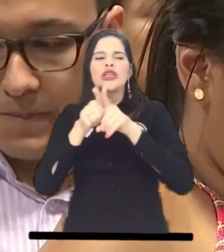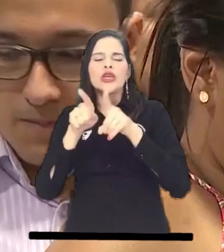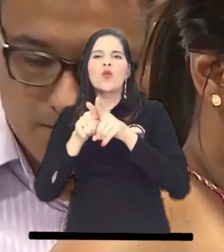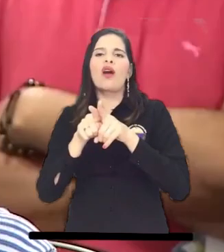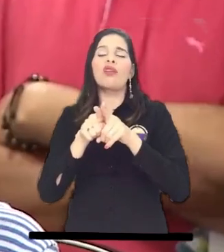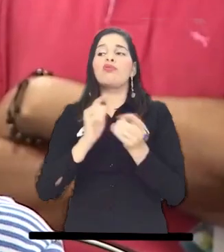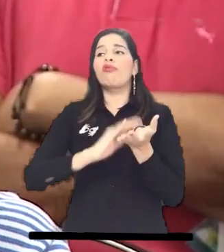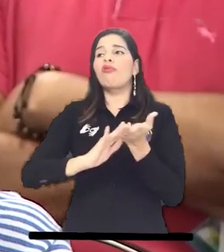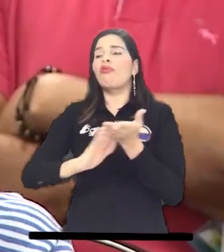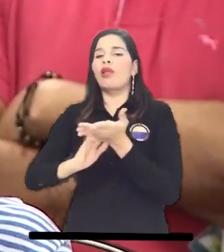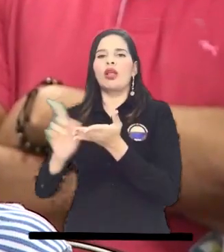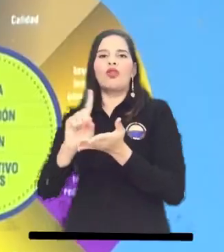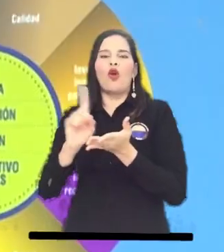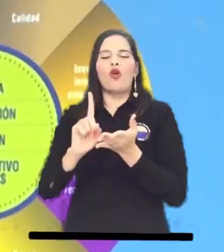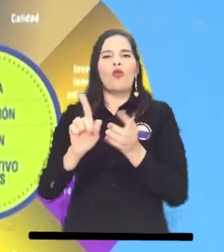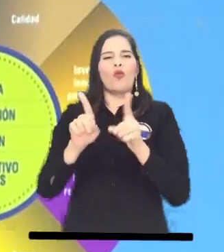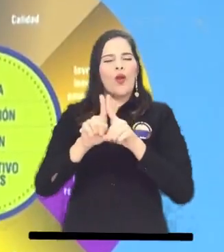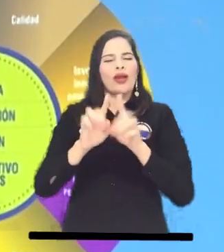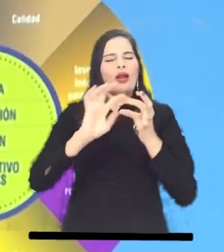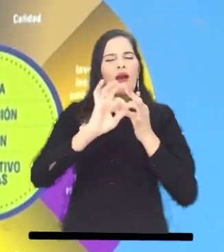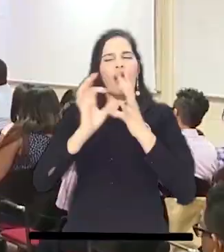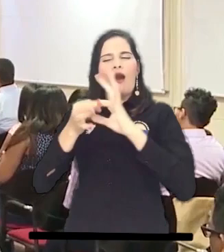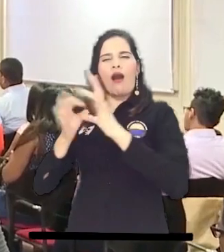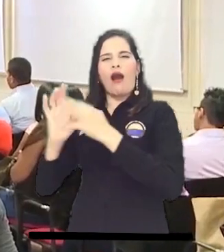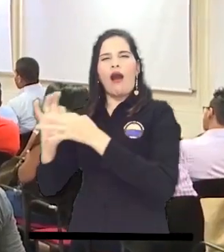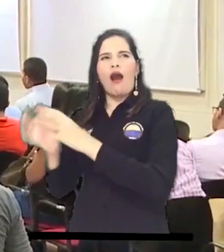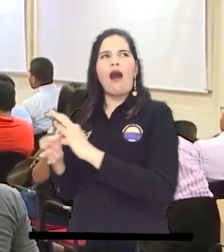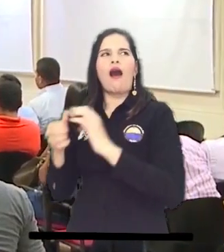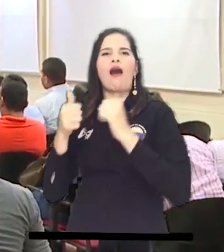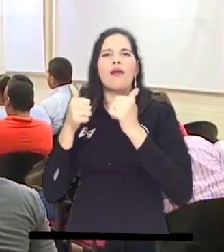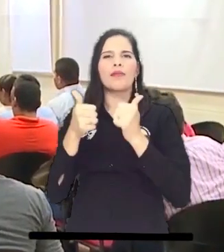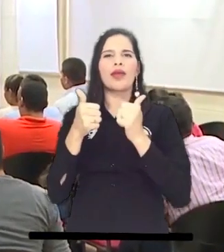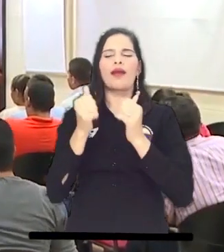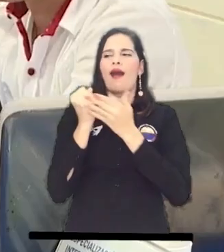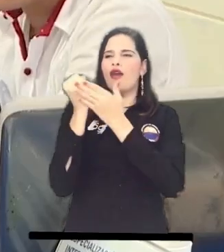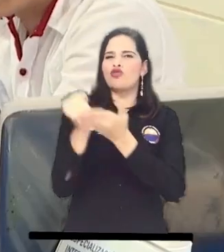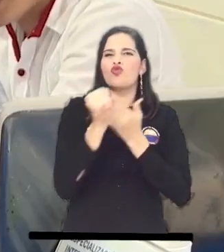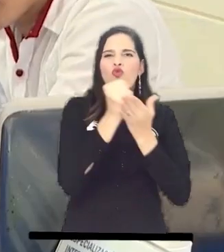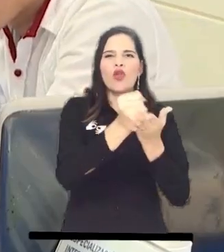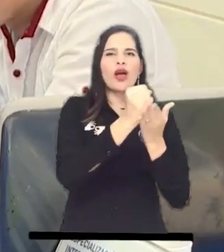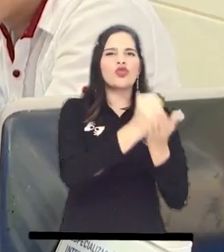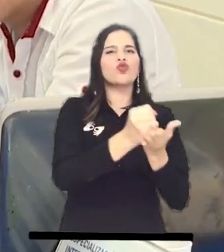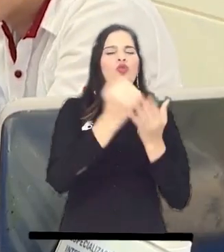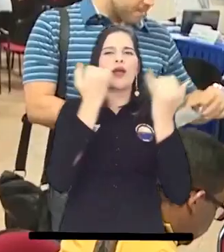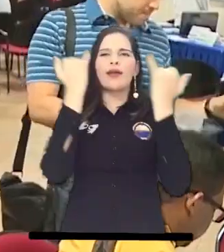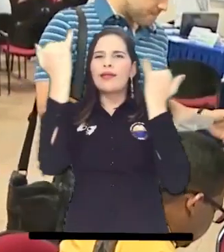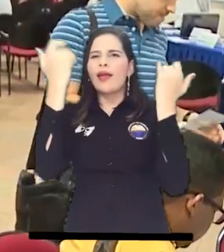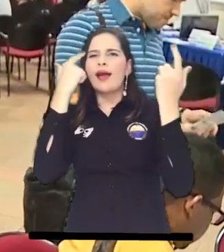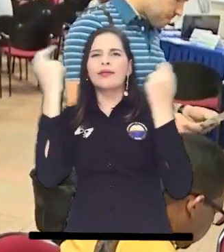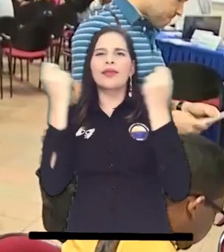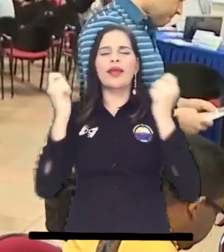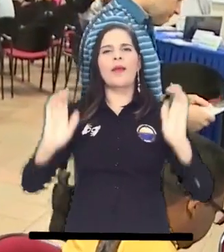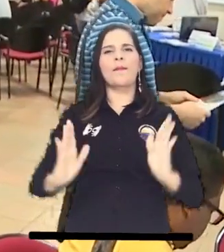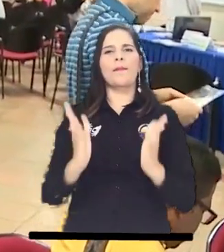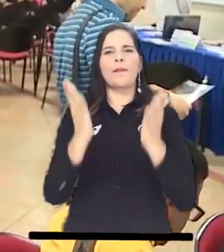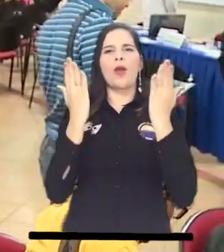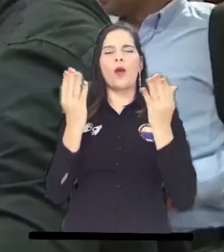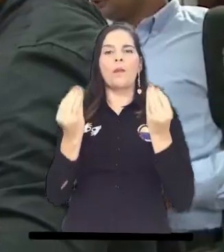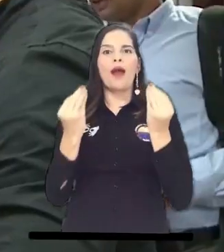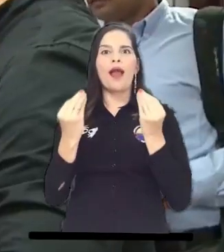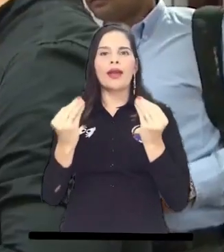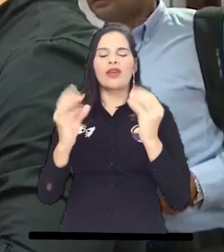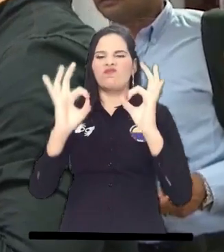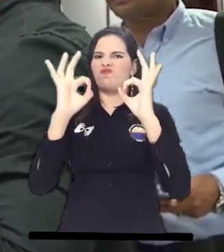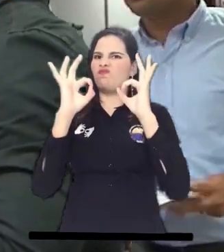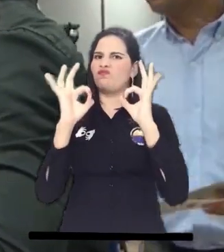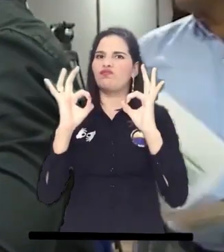de paso uno, paso dos, paso tres sino que cada paso se ramifica y obtiene diferentes afecciones externas en la medida